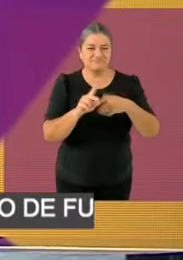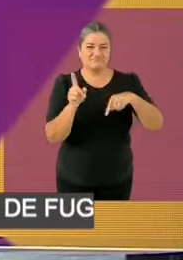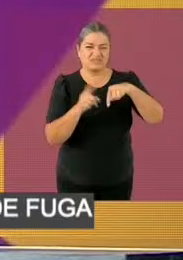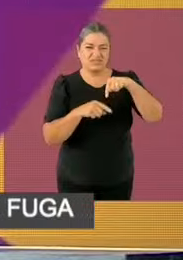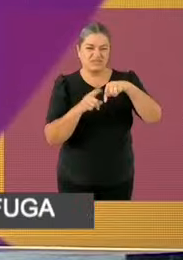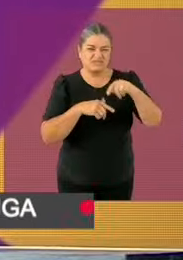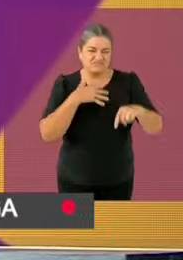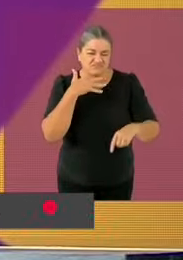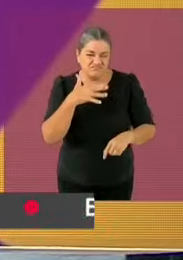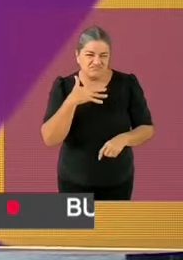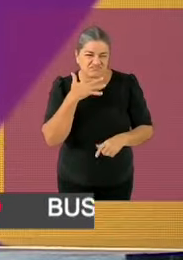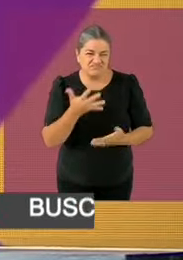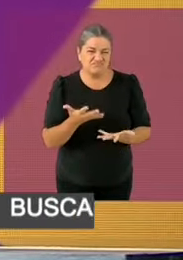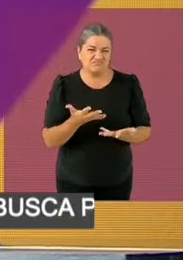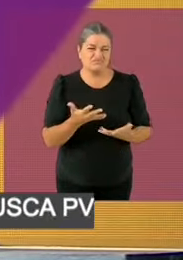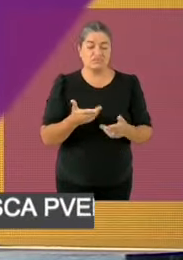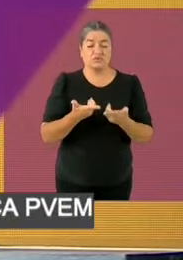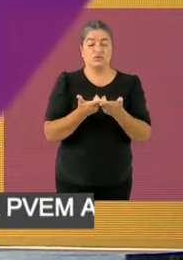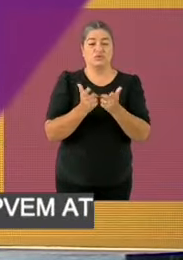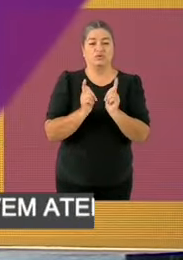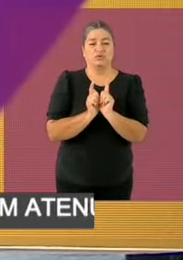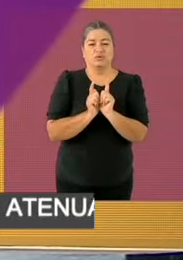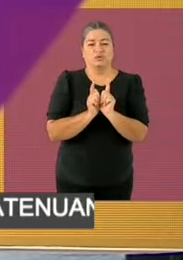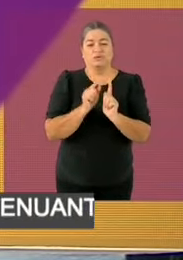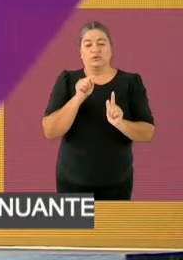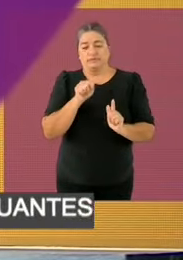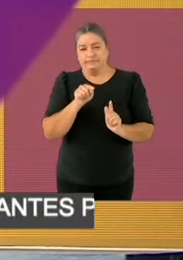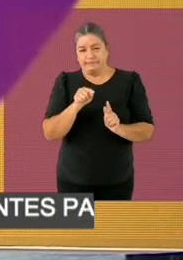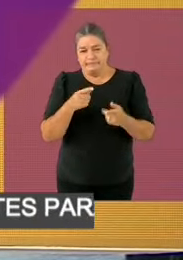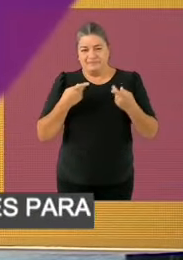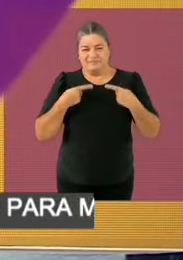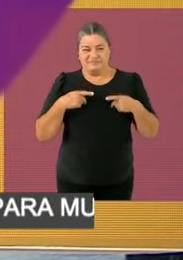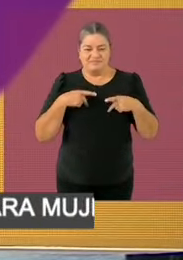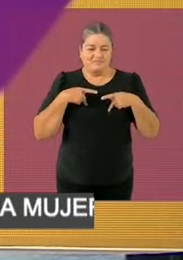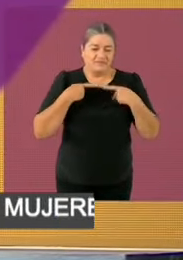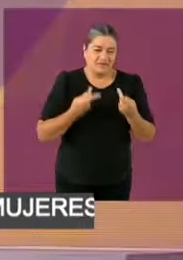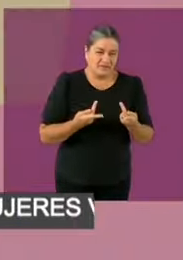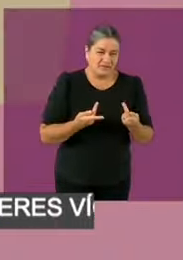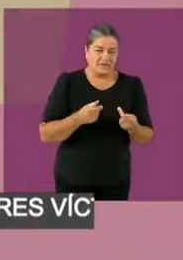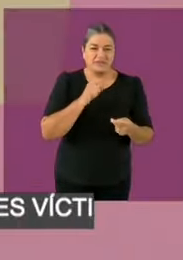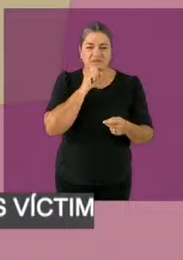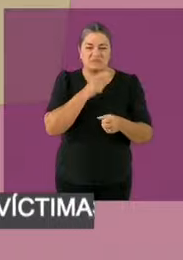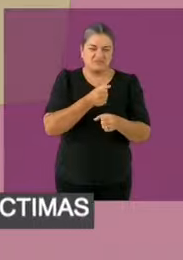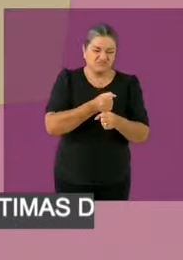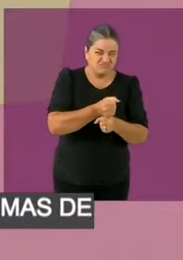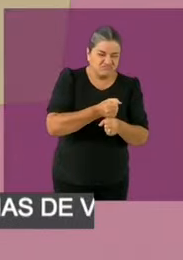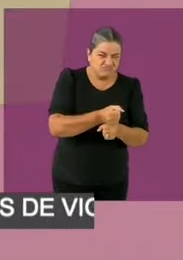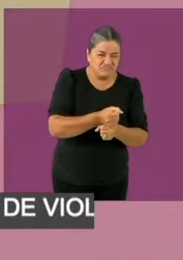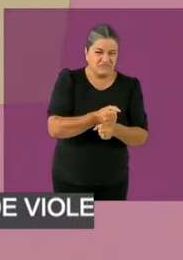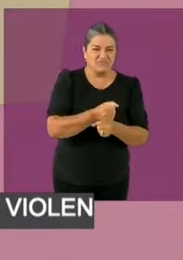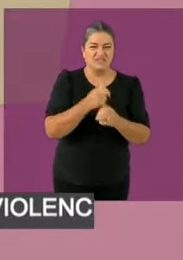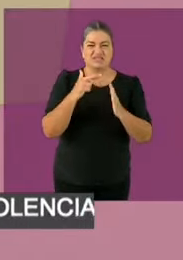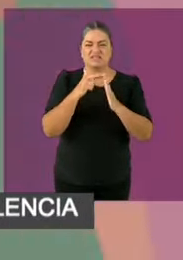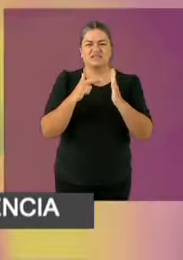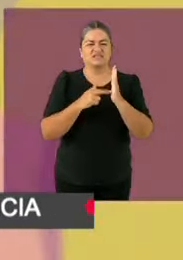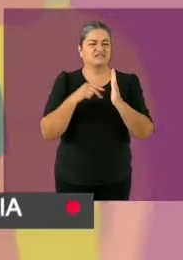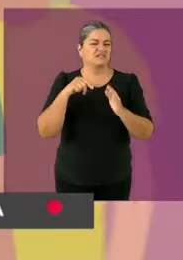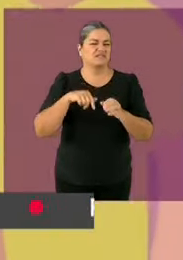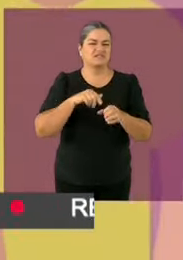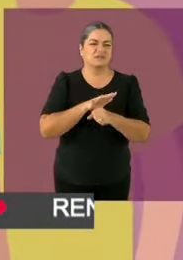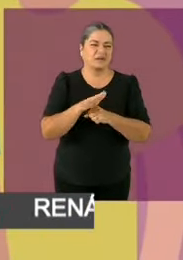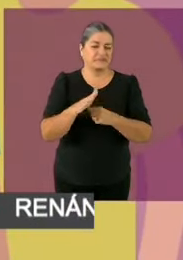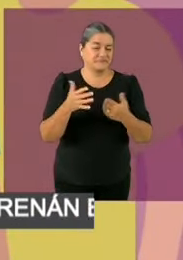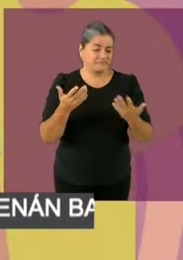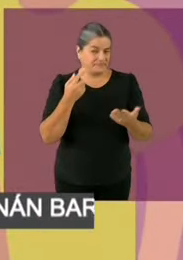contra las mujeres. Y sin más, veamos cuáles son las reglas del debate. El Instituto Nacional Electoral convocó a la